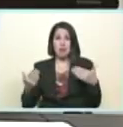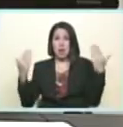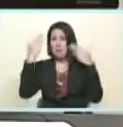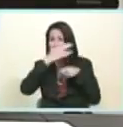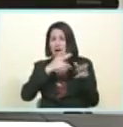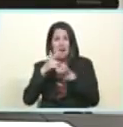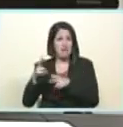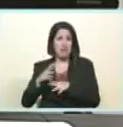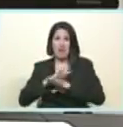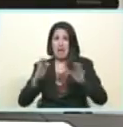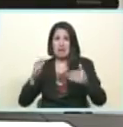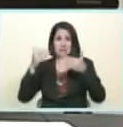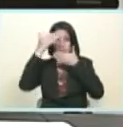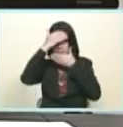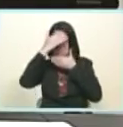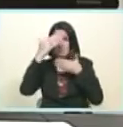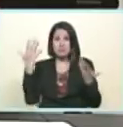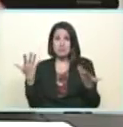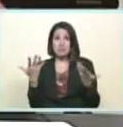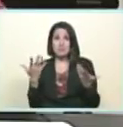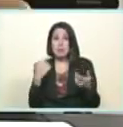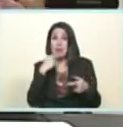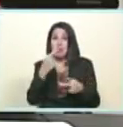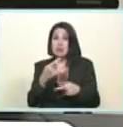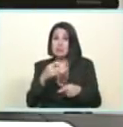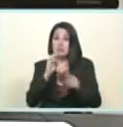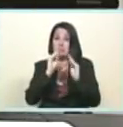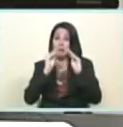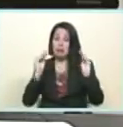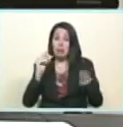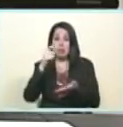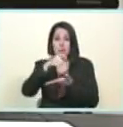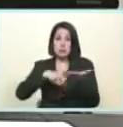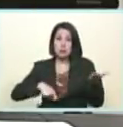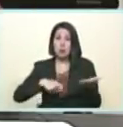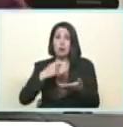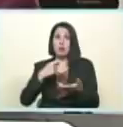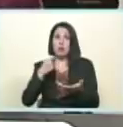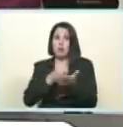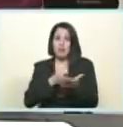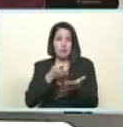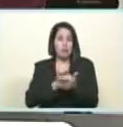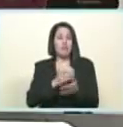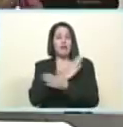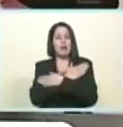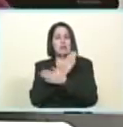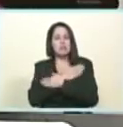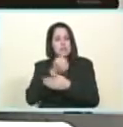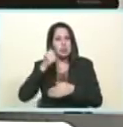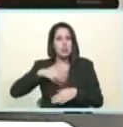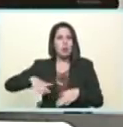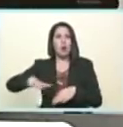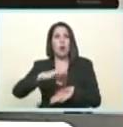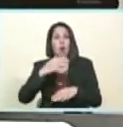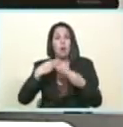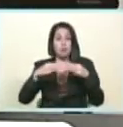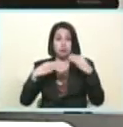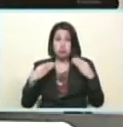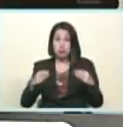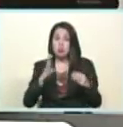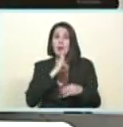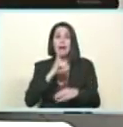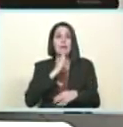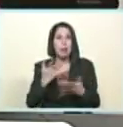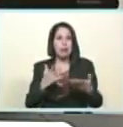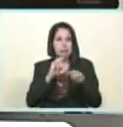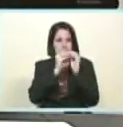el QR todos estos sistemas pero objetivamente el sistema monetario físico existe en la calle